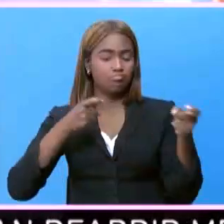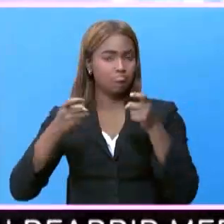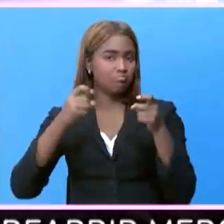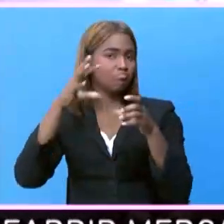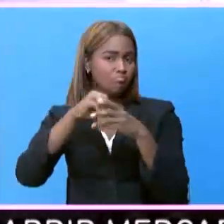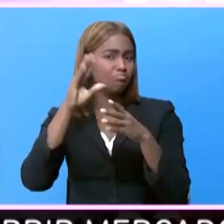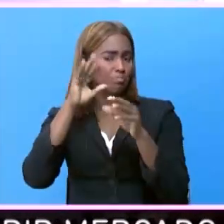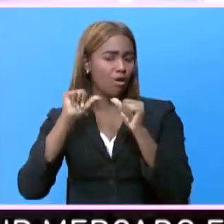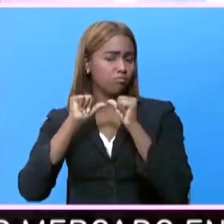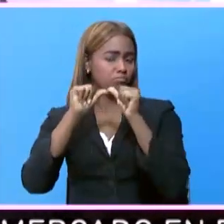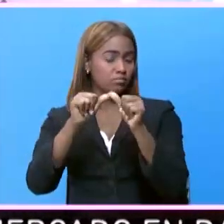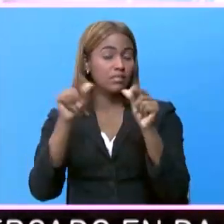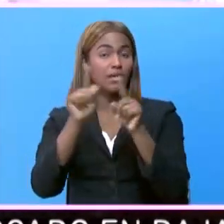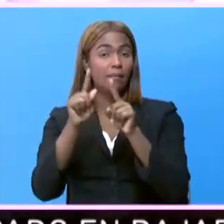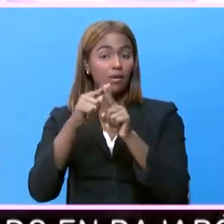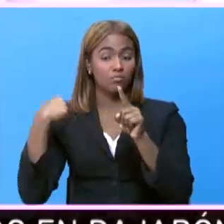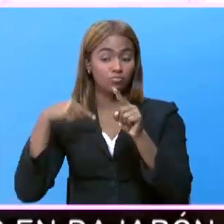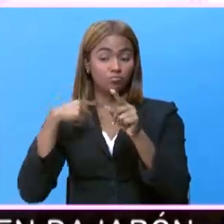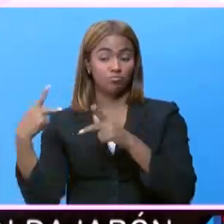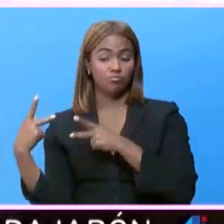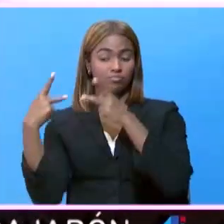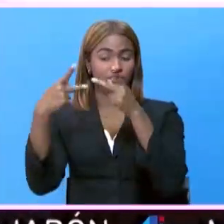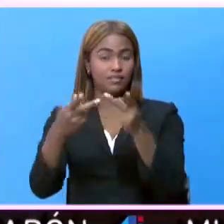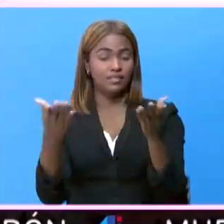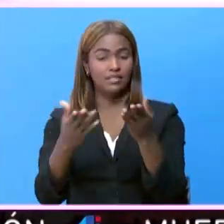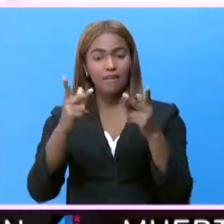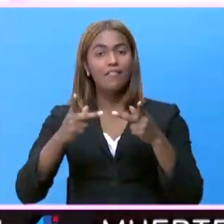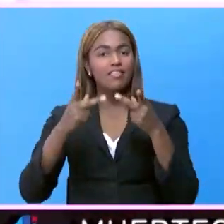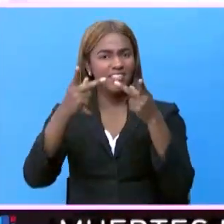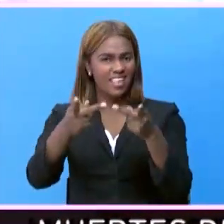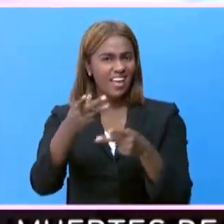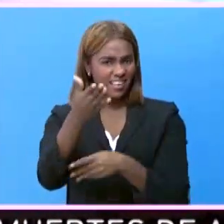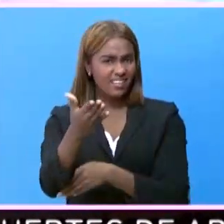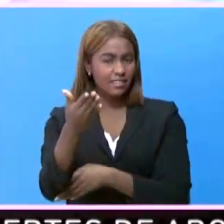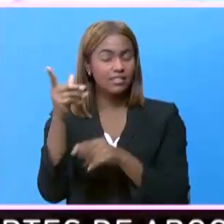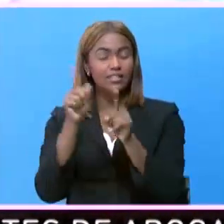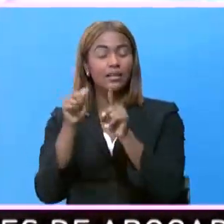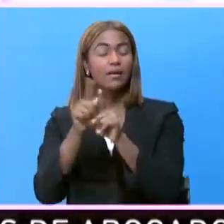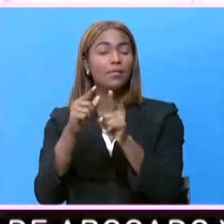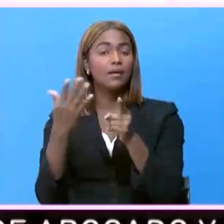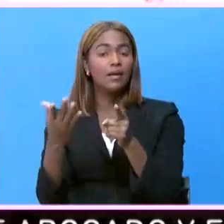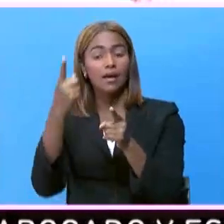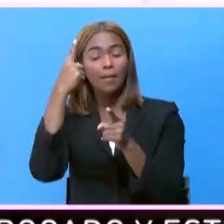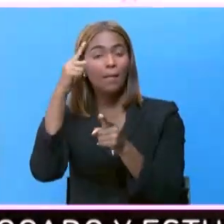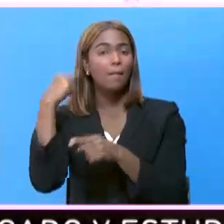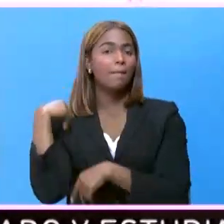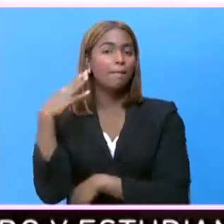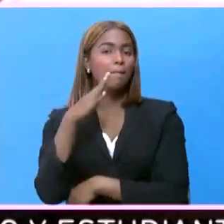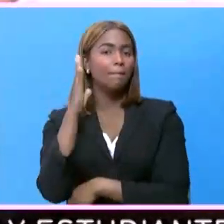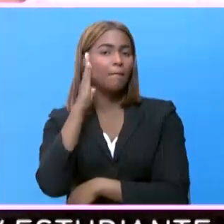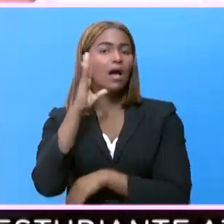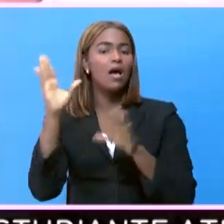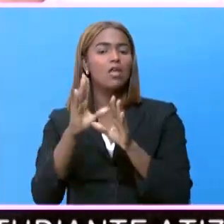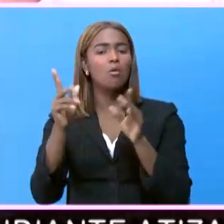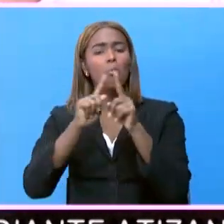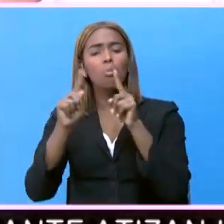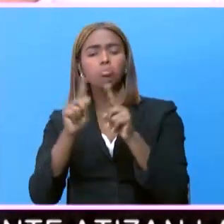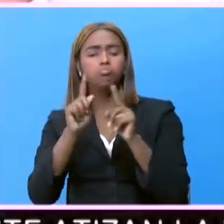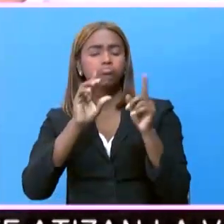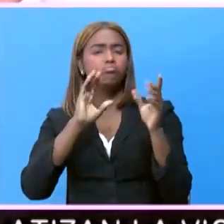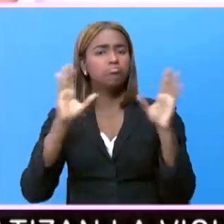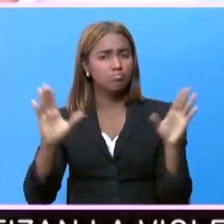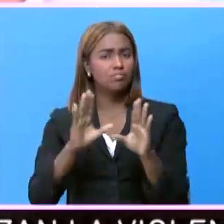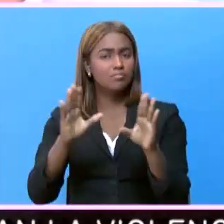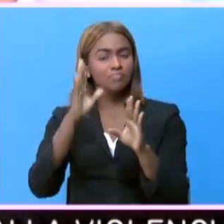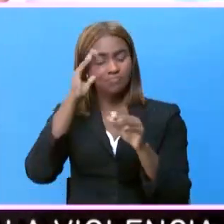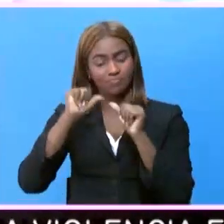y vinimos aquí a visitar el vivero y también vamos a hacer algunos actos en